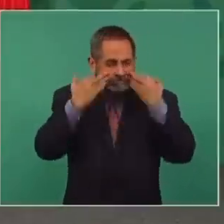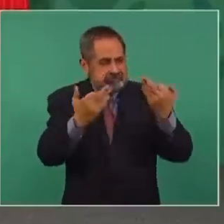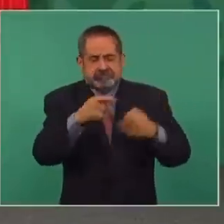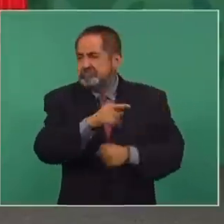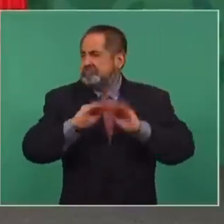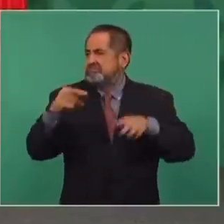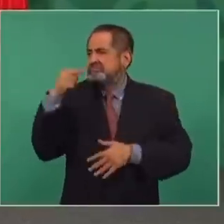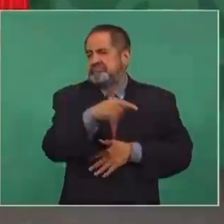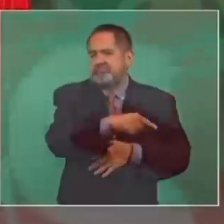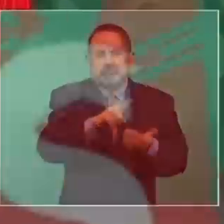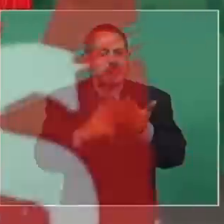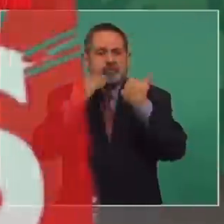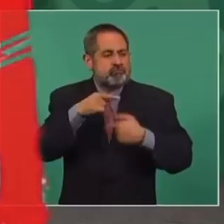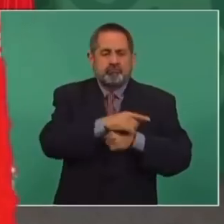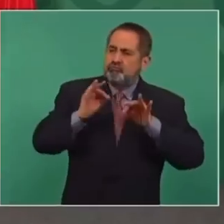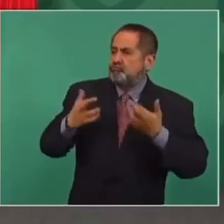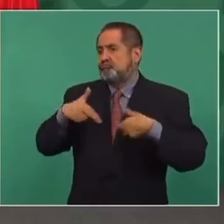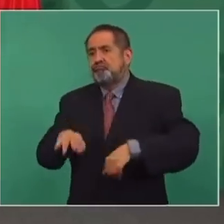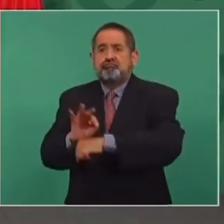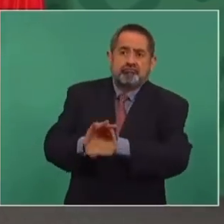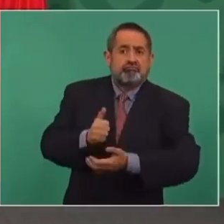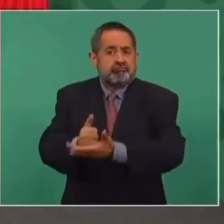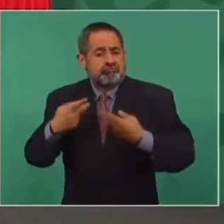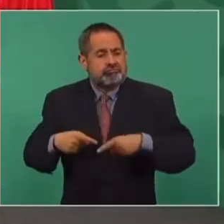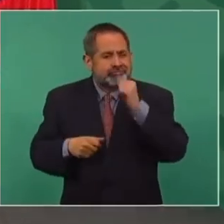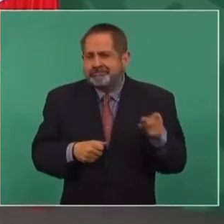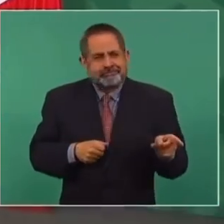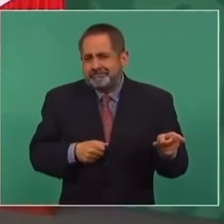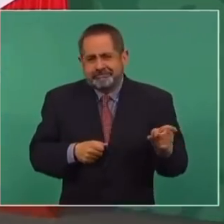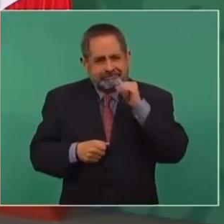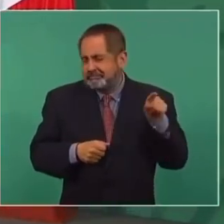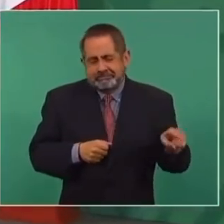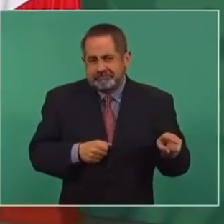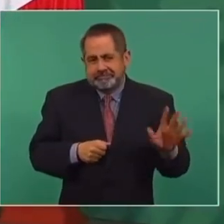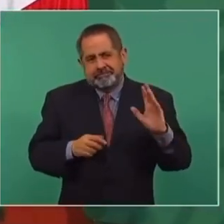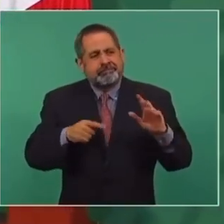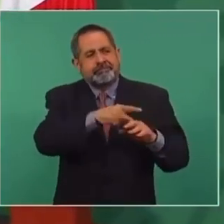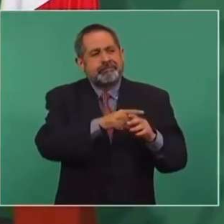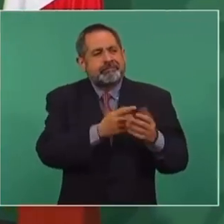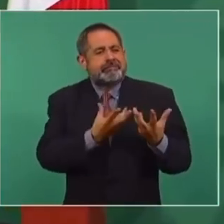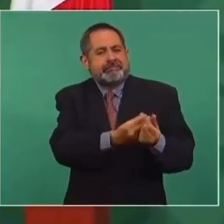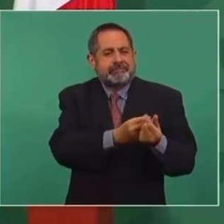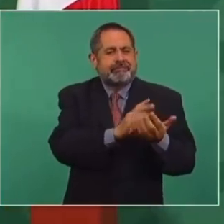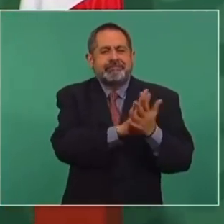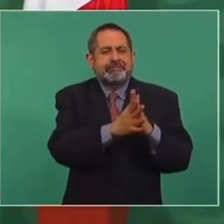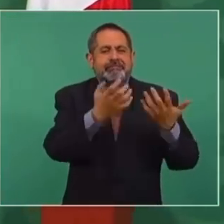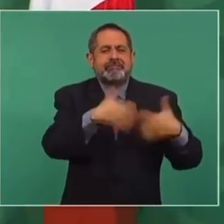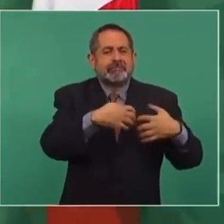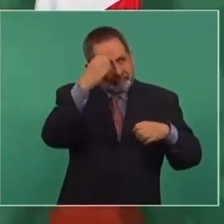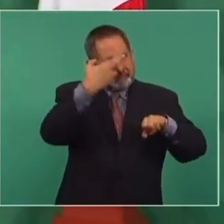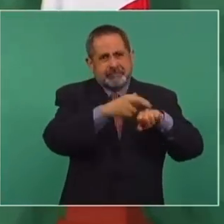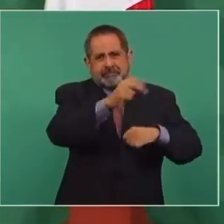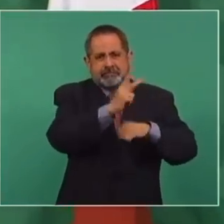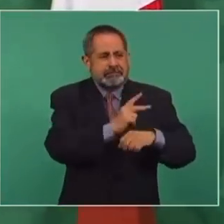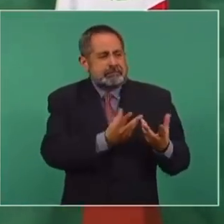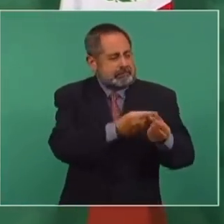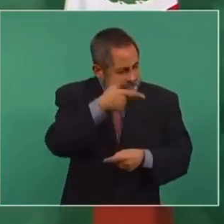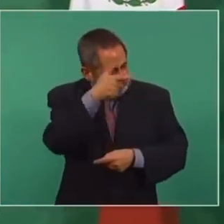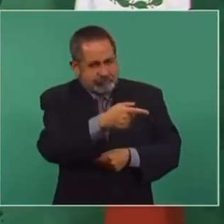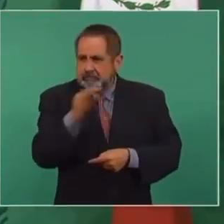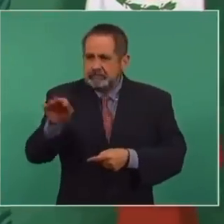demostrar que no representan al pueblo, que representan a las empresas extranjeras y a los que han hecho